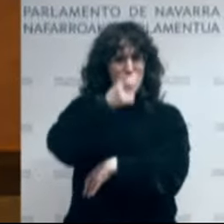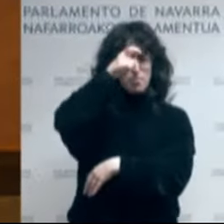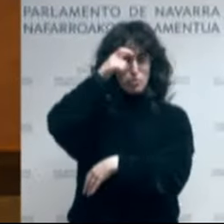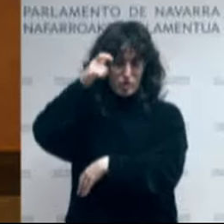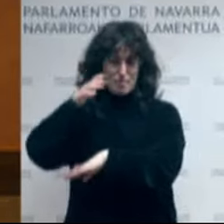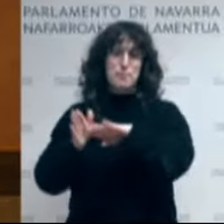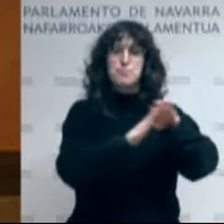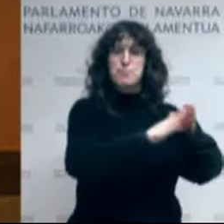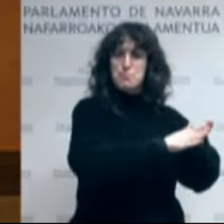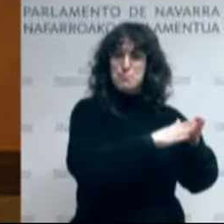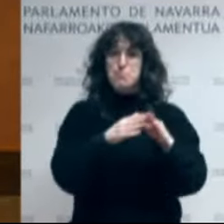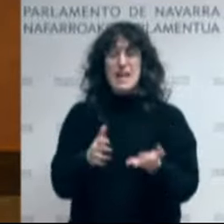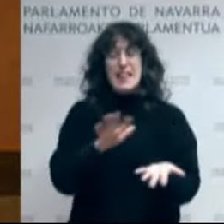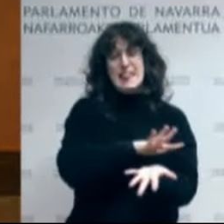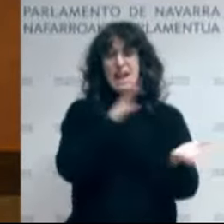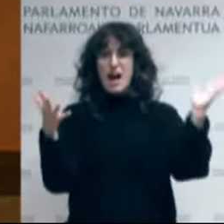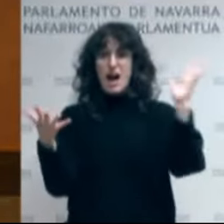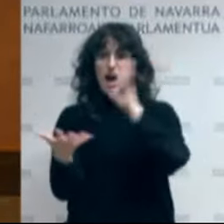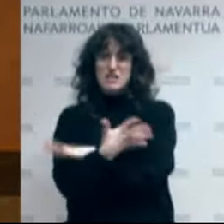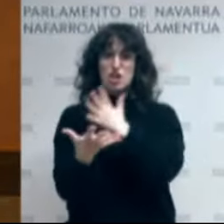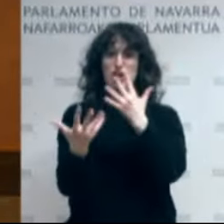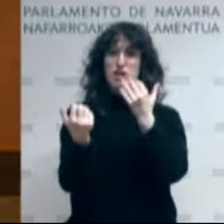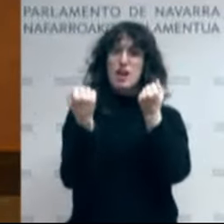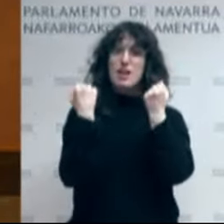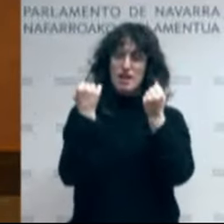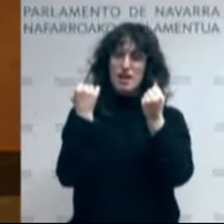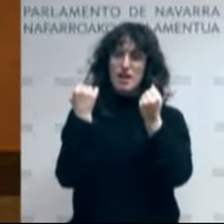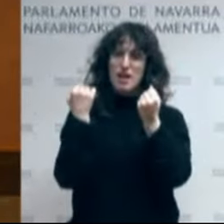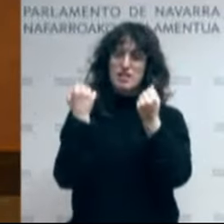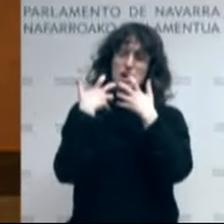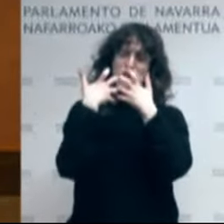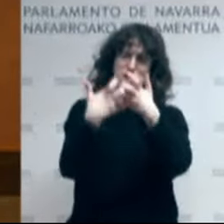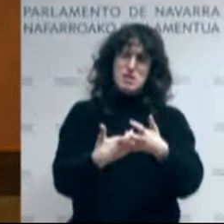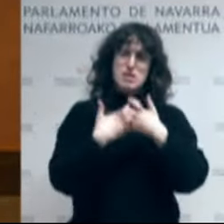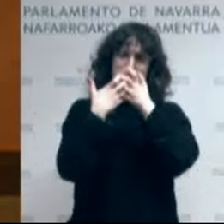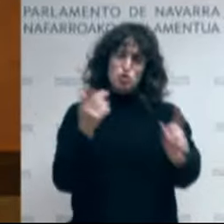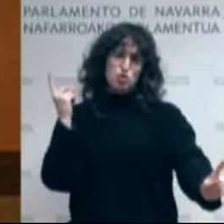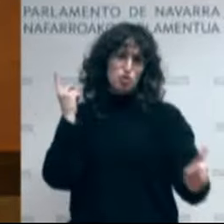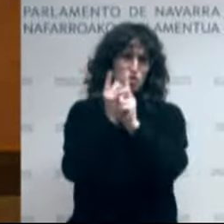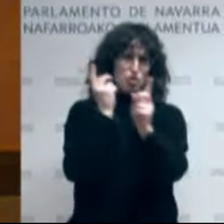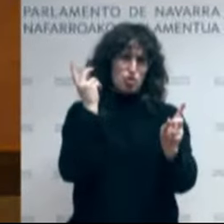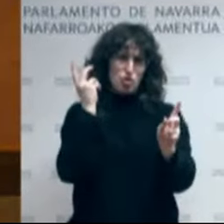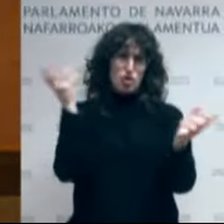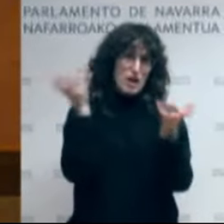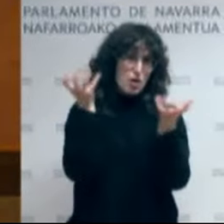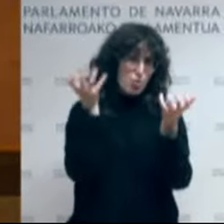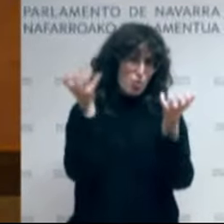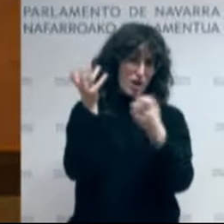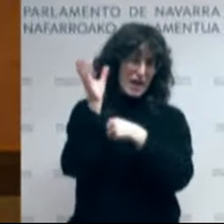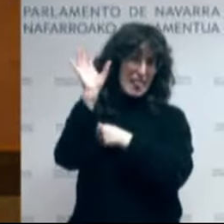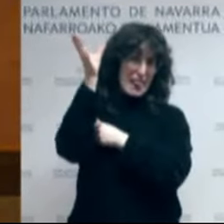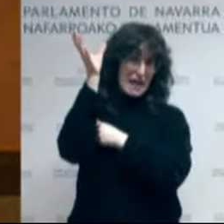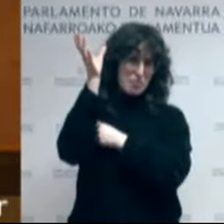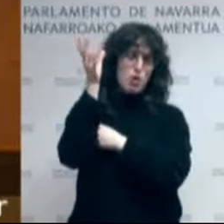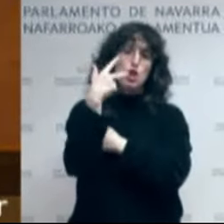transición energética y la lucha contra la emergencia climática hemos aportado más de dos millóns de